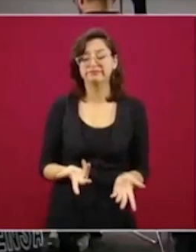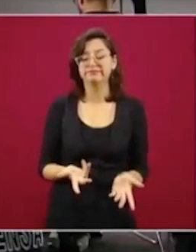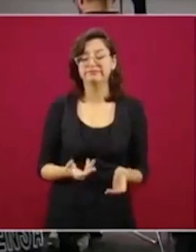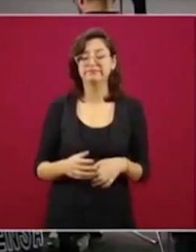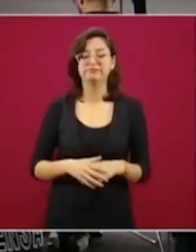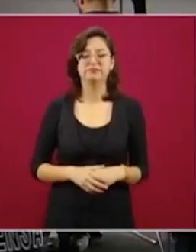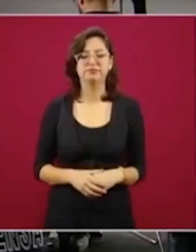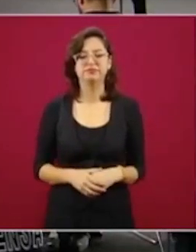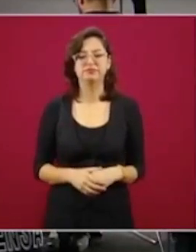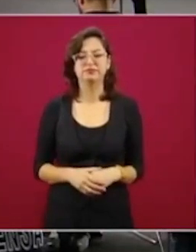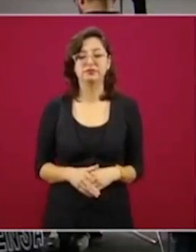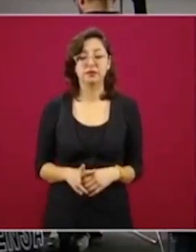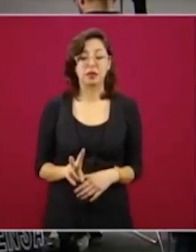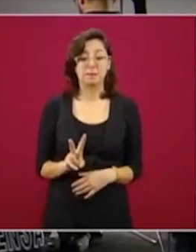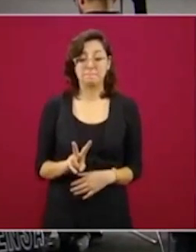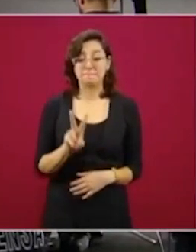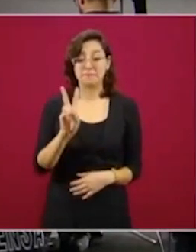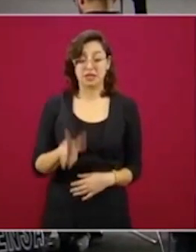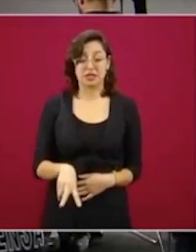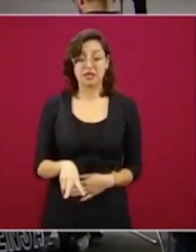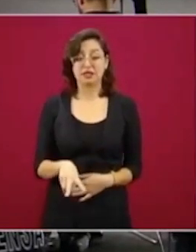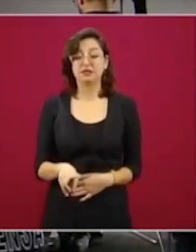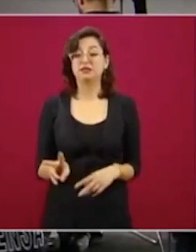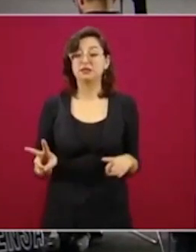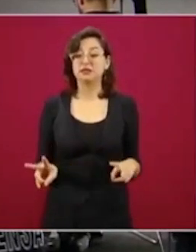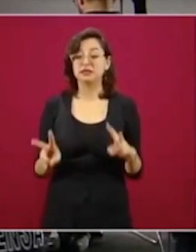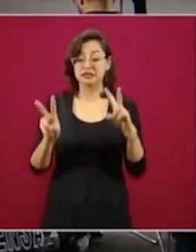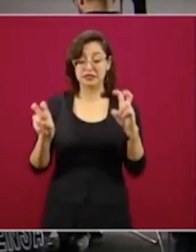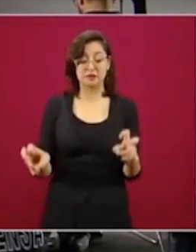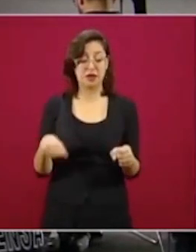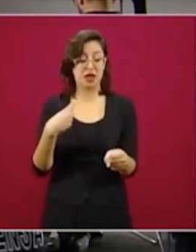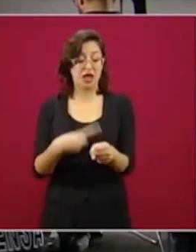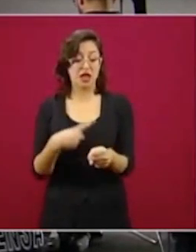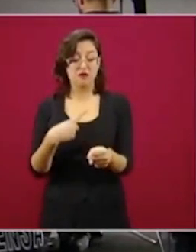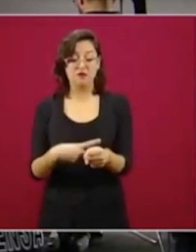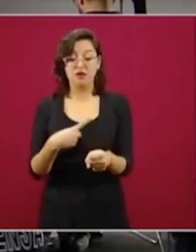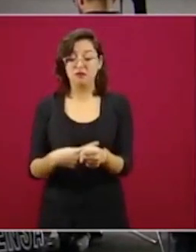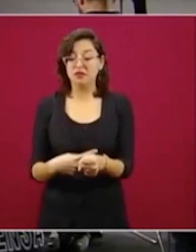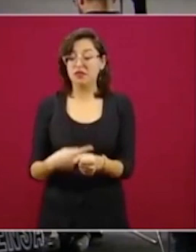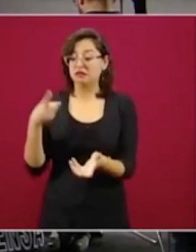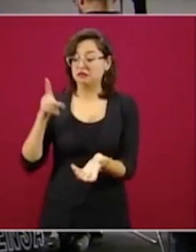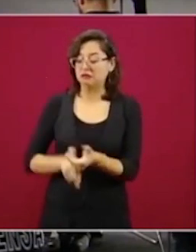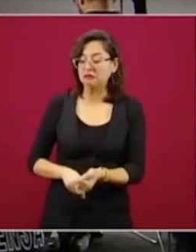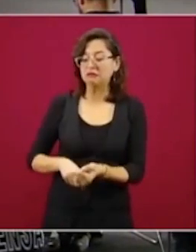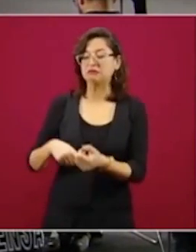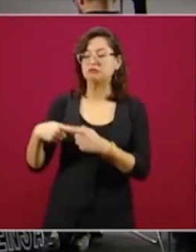cierto que las enfermedades crónicas en buena medida son hereditarias,